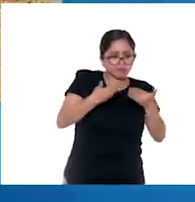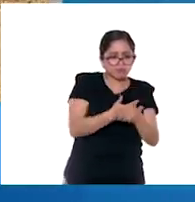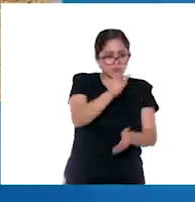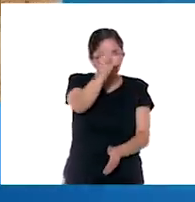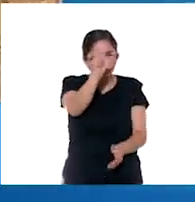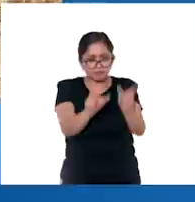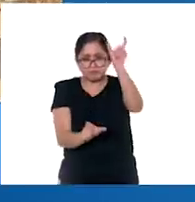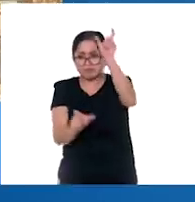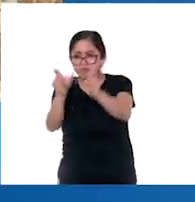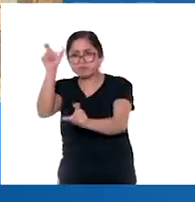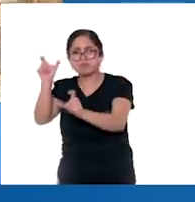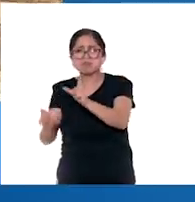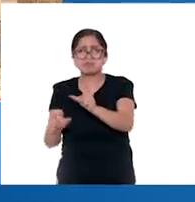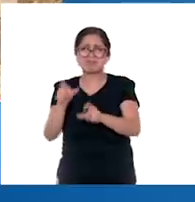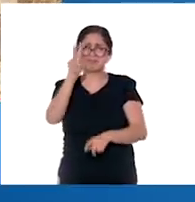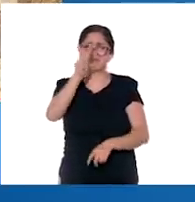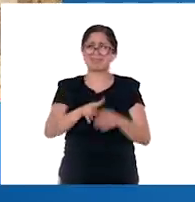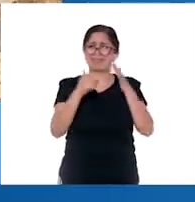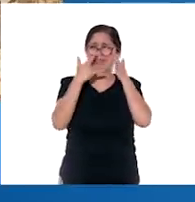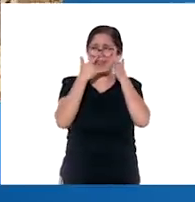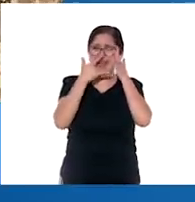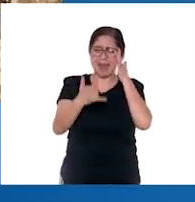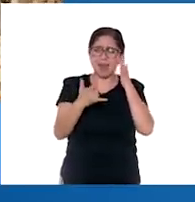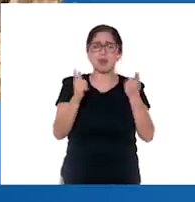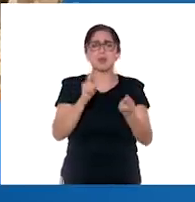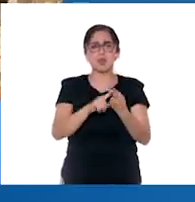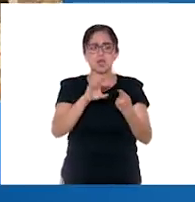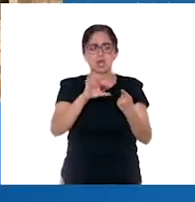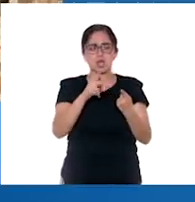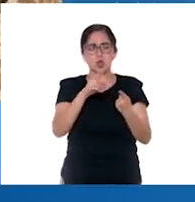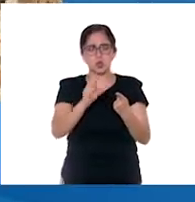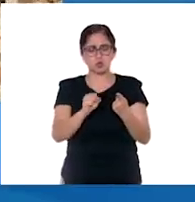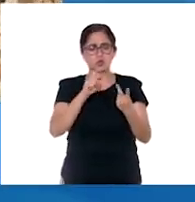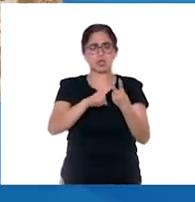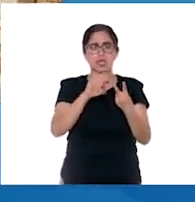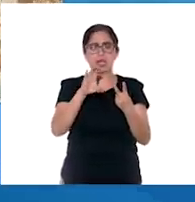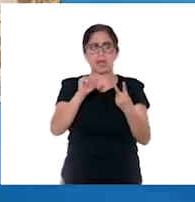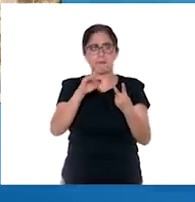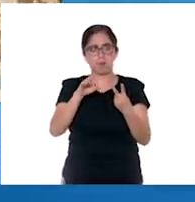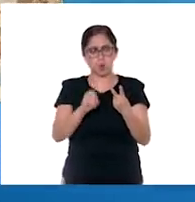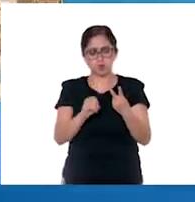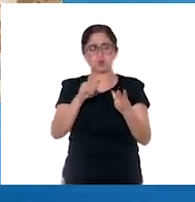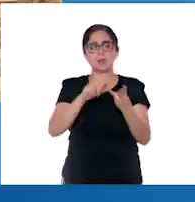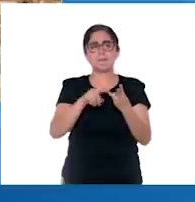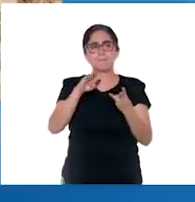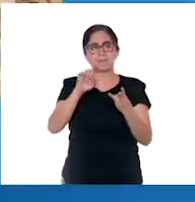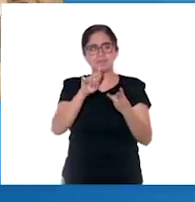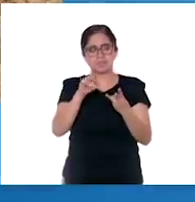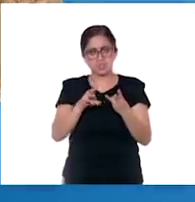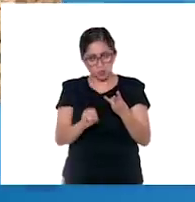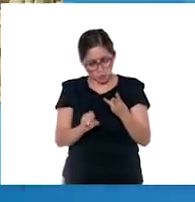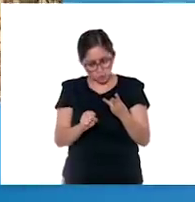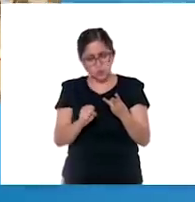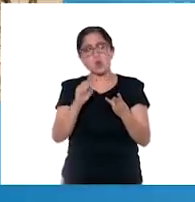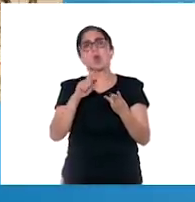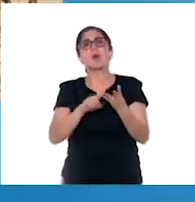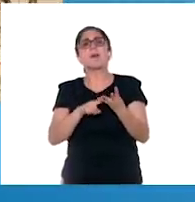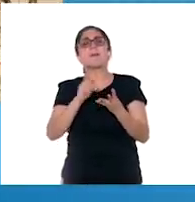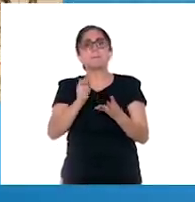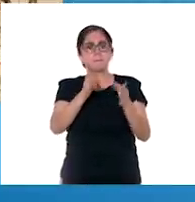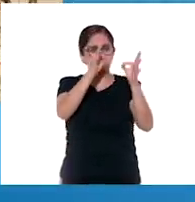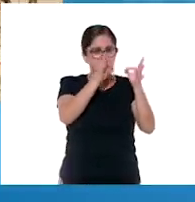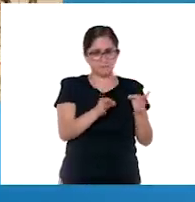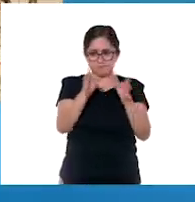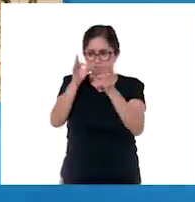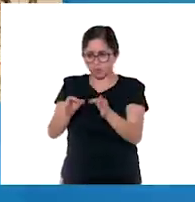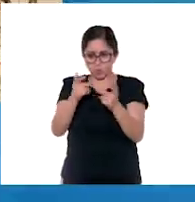aparecieron categorías un tanto extrañas, como los criollos, los cambujos, los mestizos o los ambos. La pertinencia